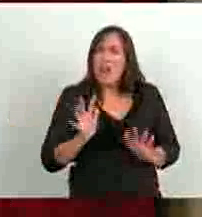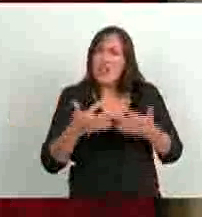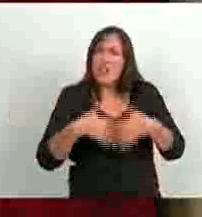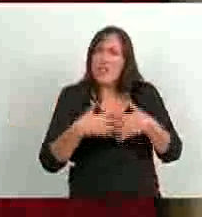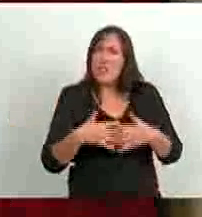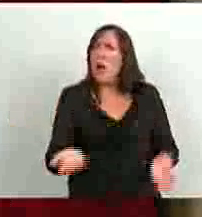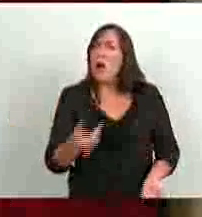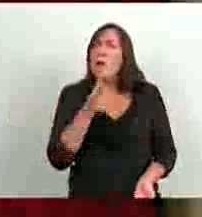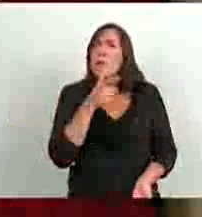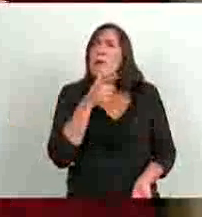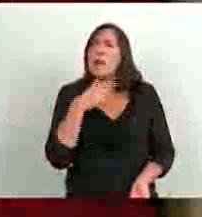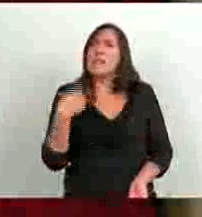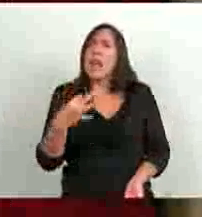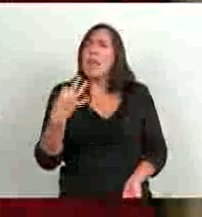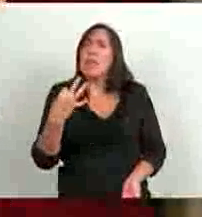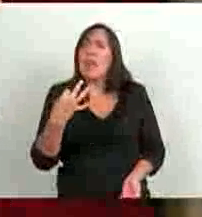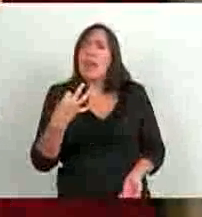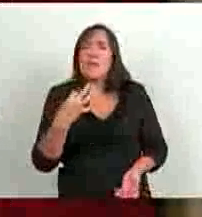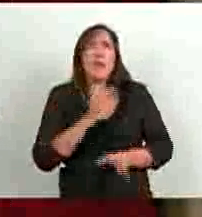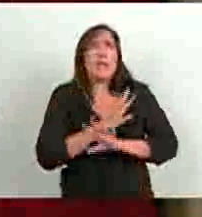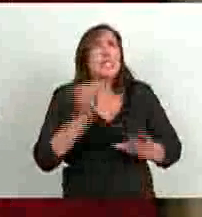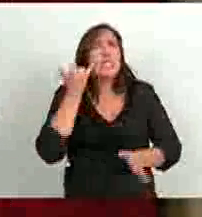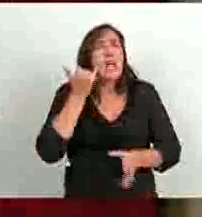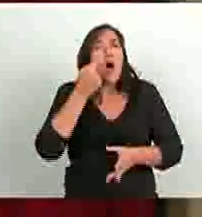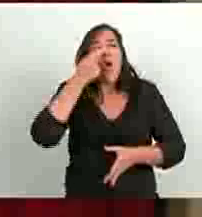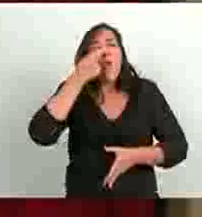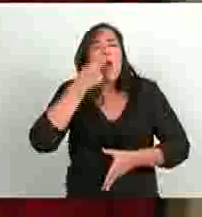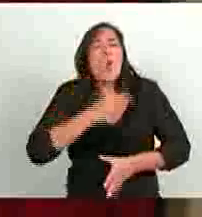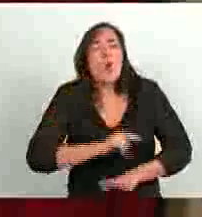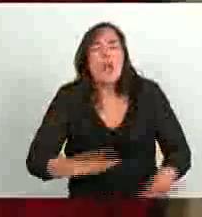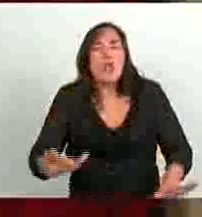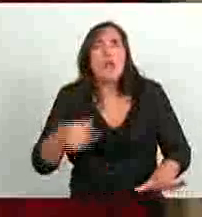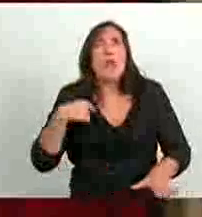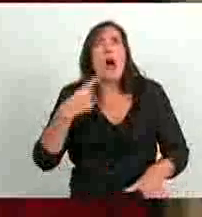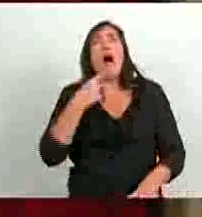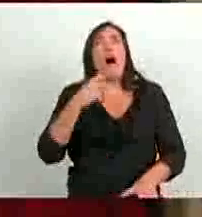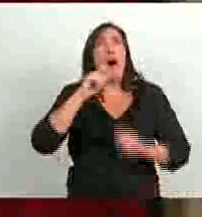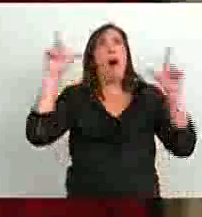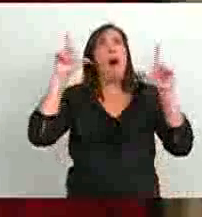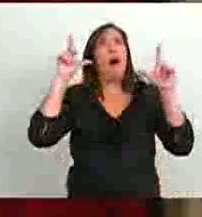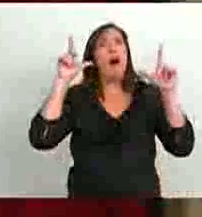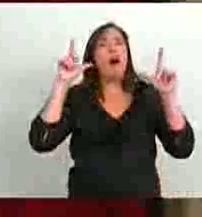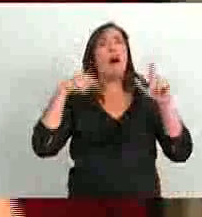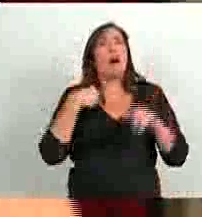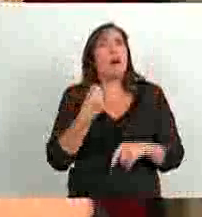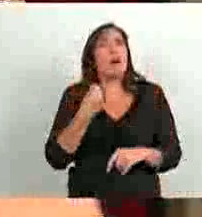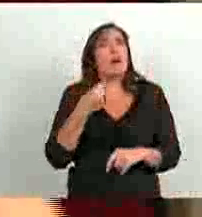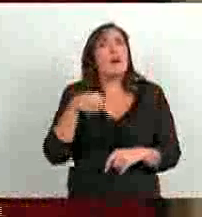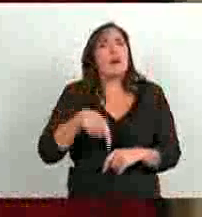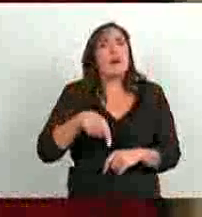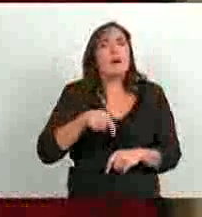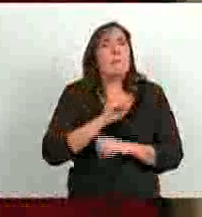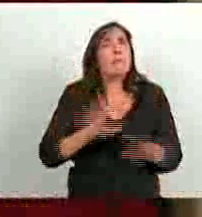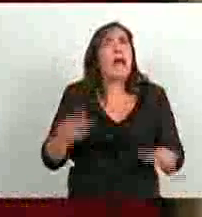parece ser que tenemos que tocar fondo o hacer agua para tomar conciencia del mundo o de las cosas que se han hecho